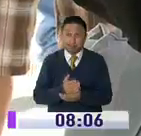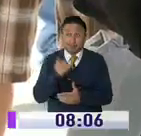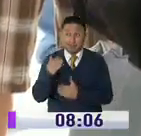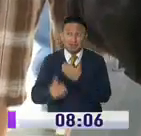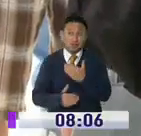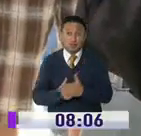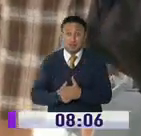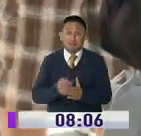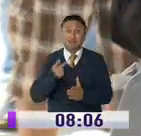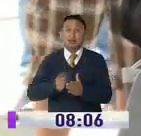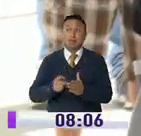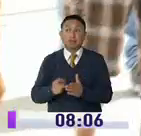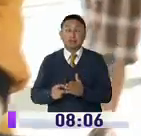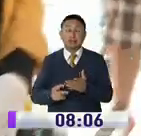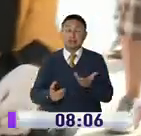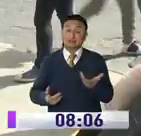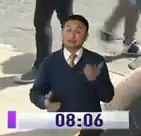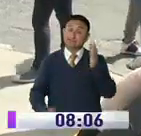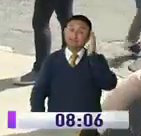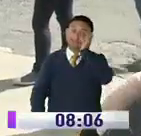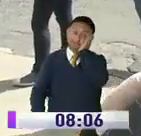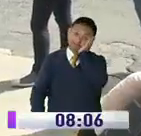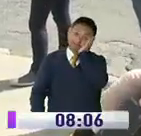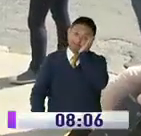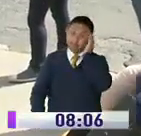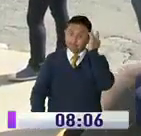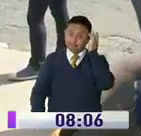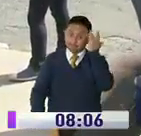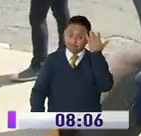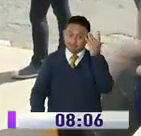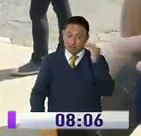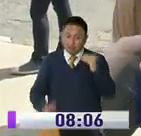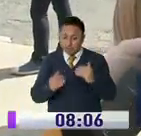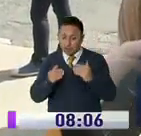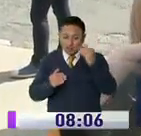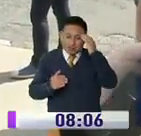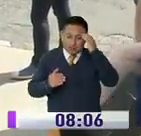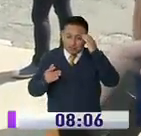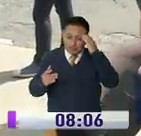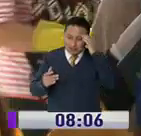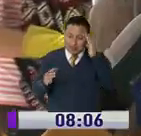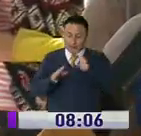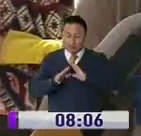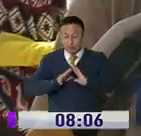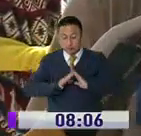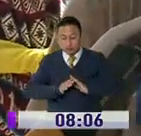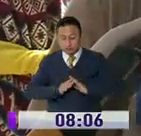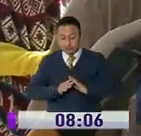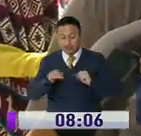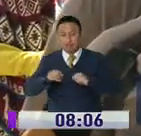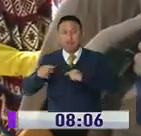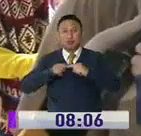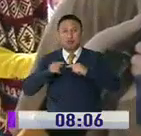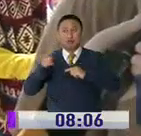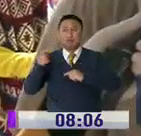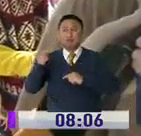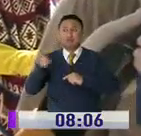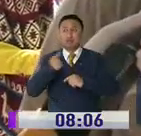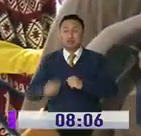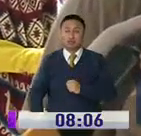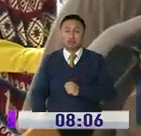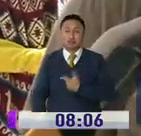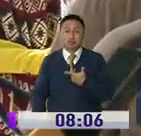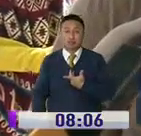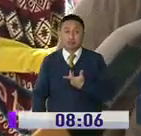que pueda venir cuando todo se reanude. Poco a poco va subiendo la desesperación, pero se trata de guardar la calma, ¿no? Sí nos da miedo, pero lo que nos dan eso los jefes es que